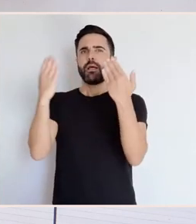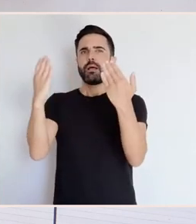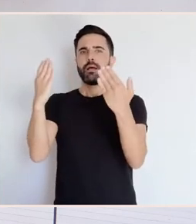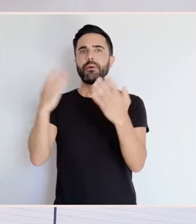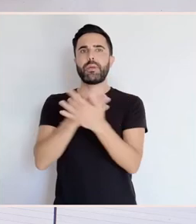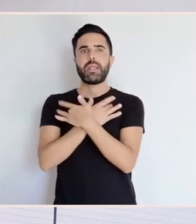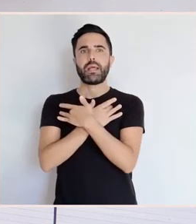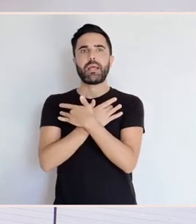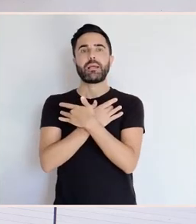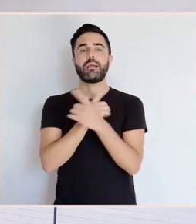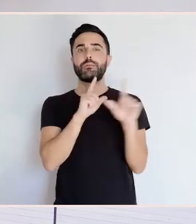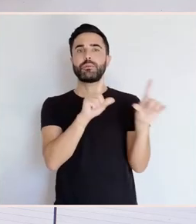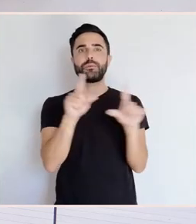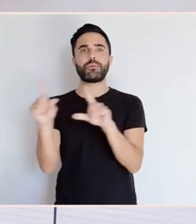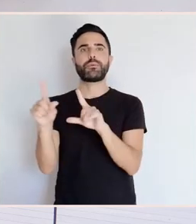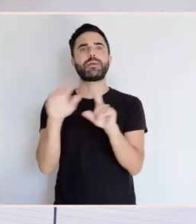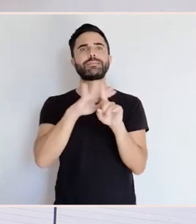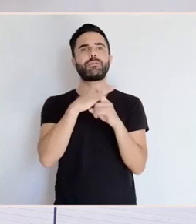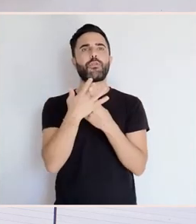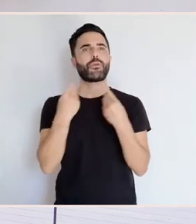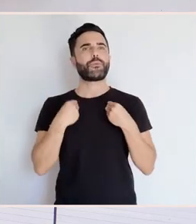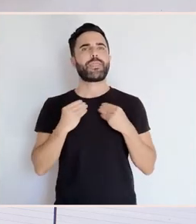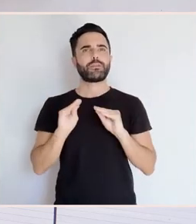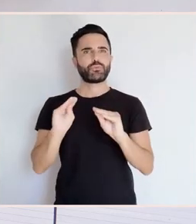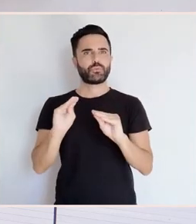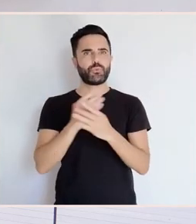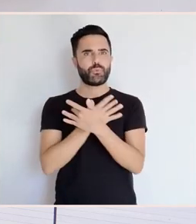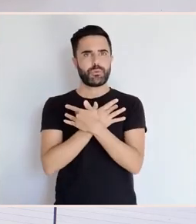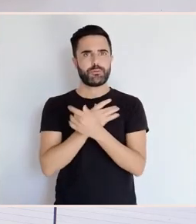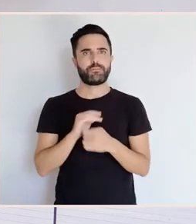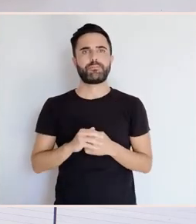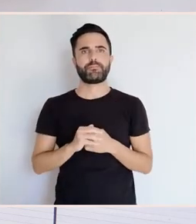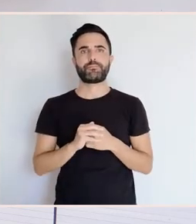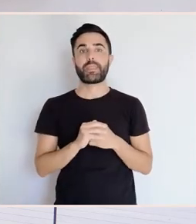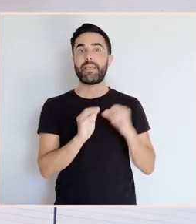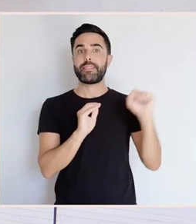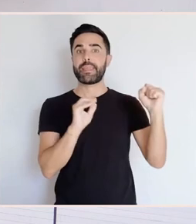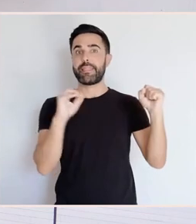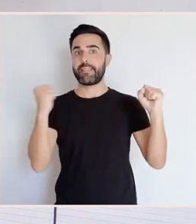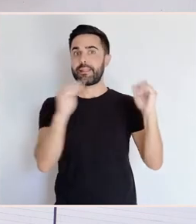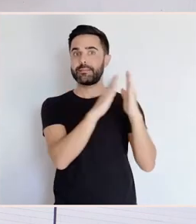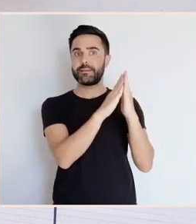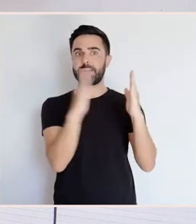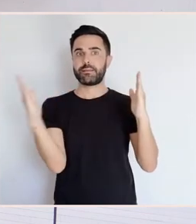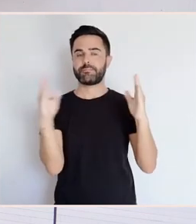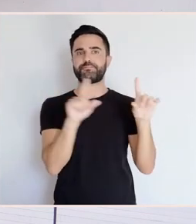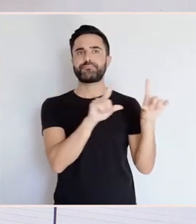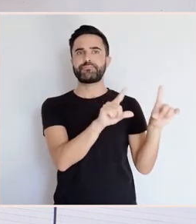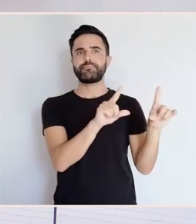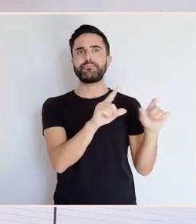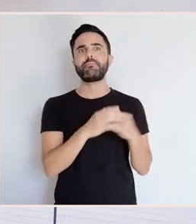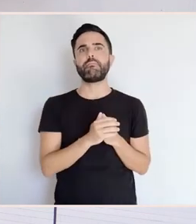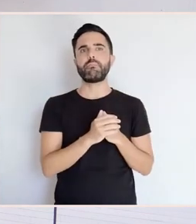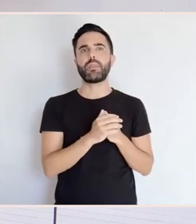escenas da vida da vice. Concretamente, de esquerda a dereita podemos ver o